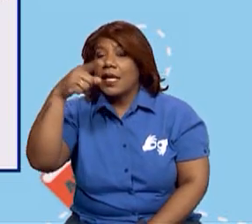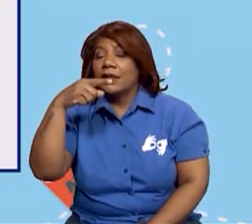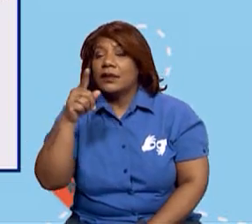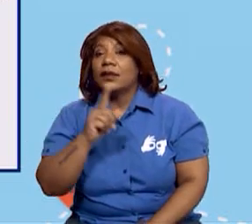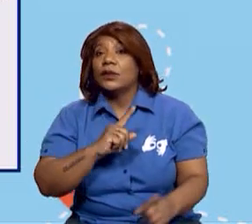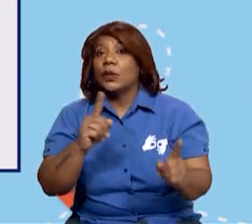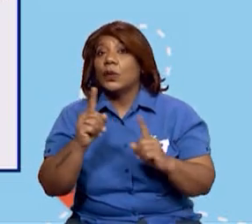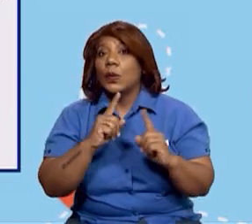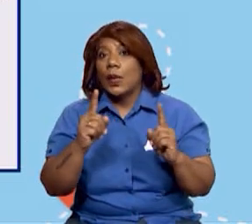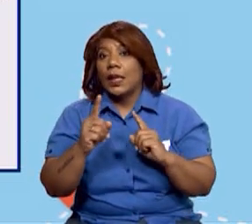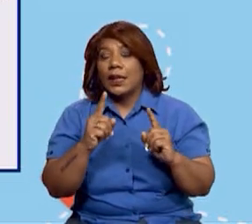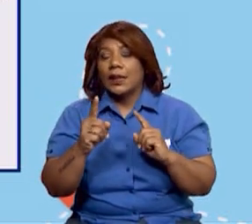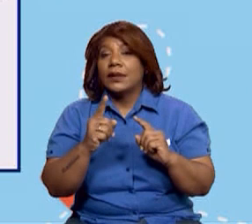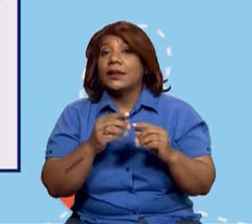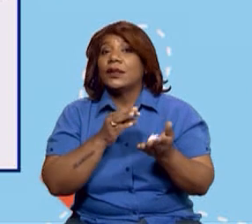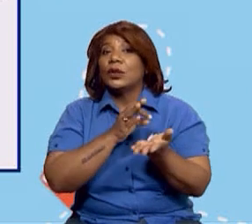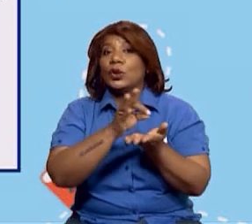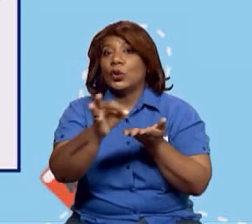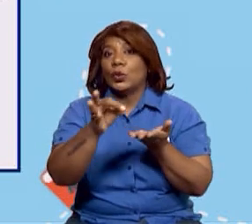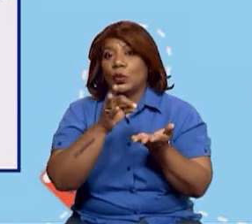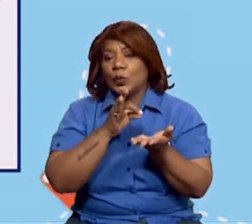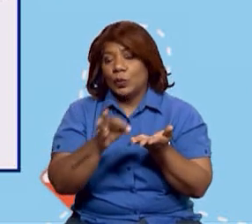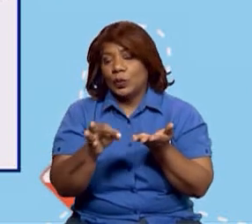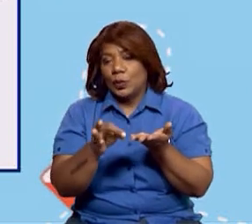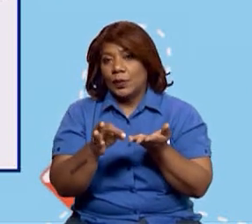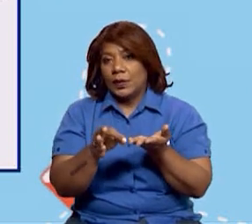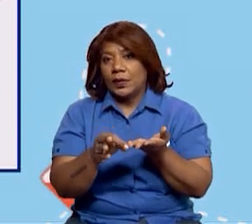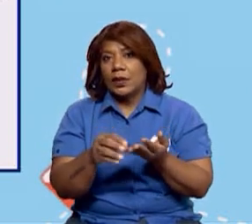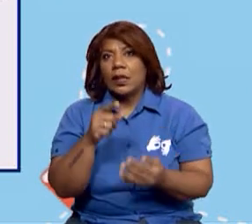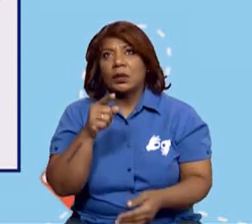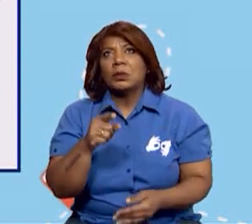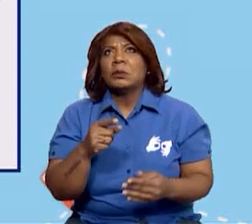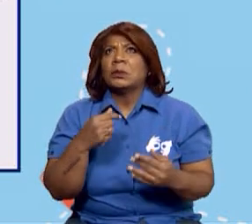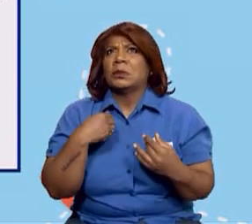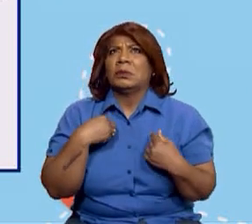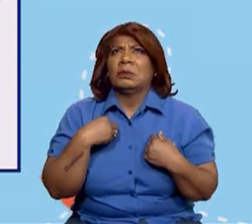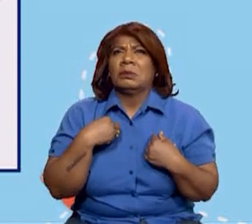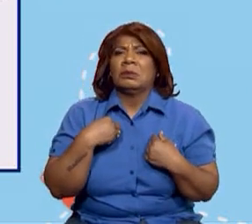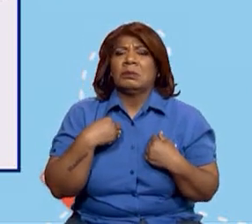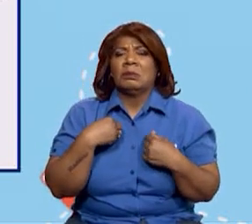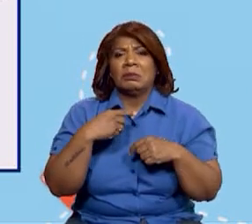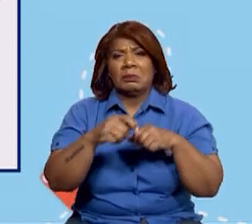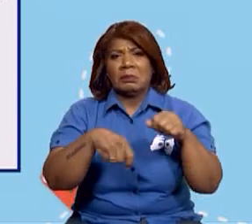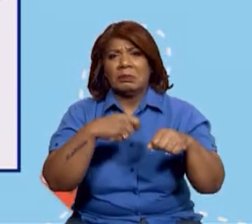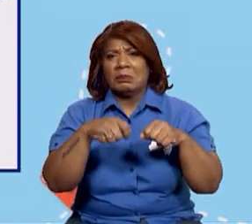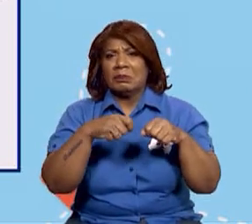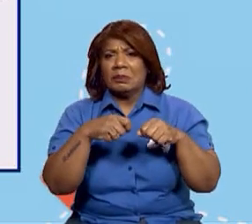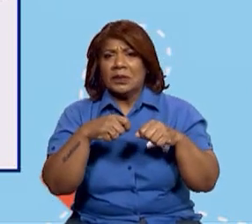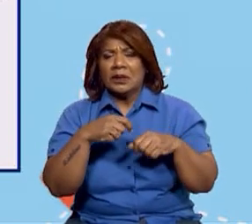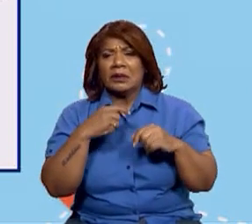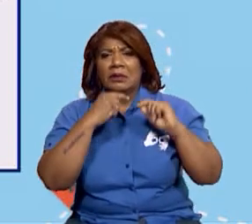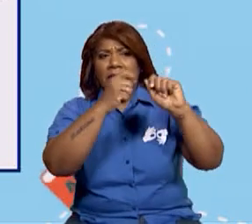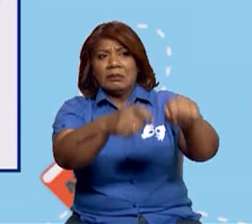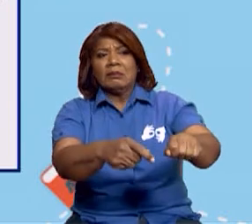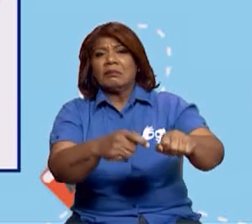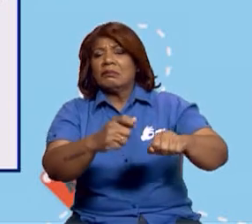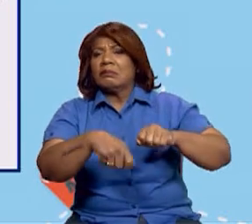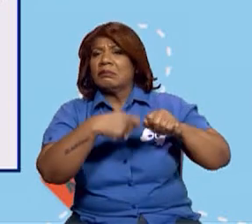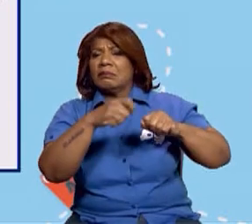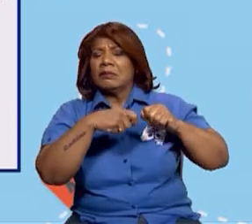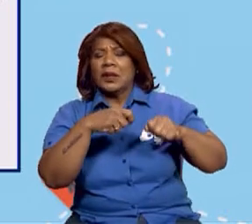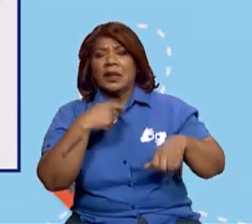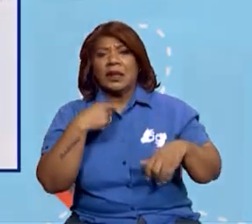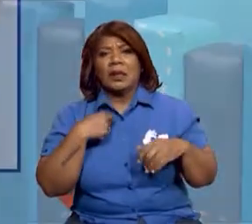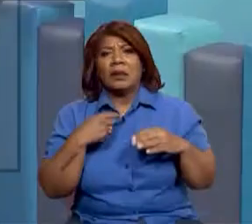el terciario, que acuérdate que es un servicio, está la educación, está la salud, está el comercio y está el